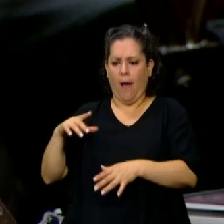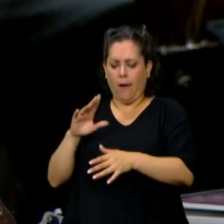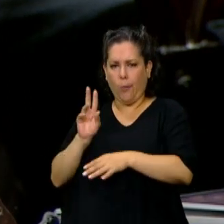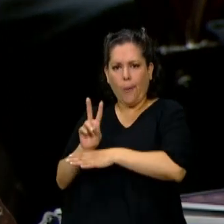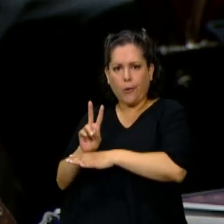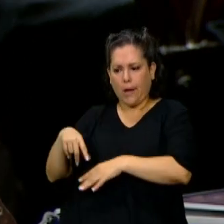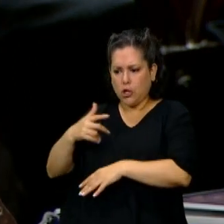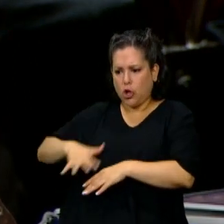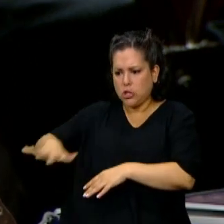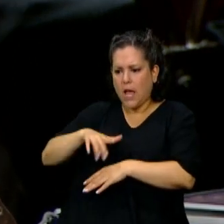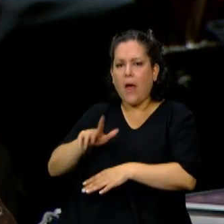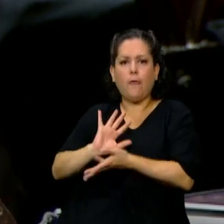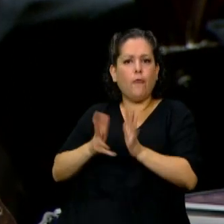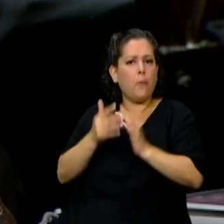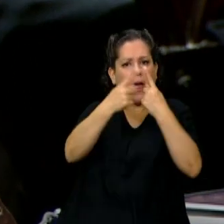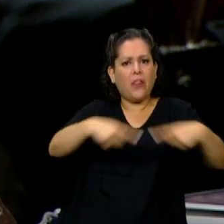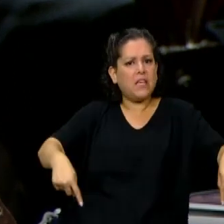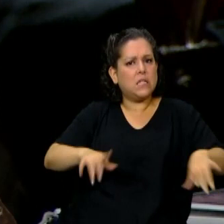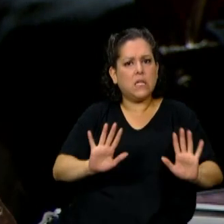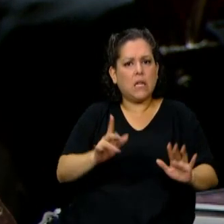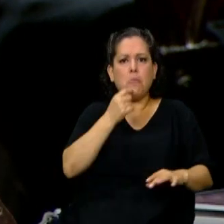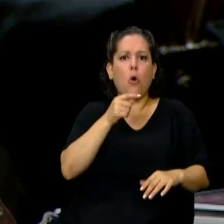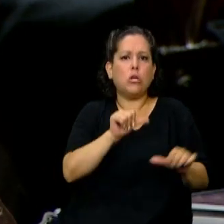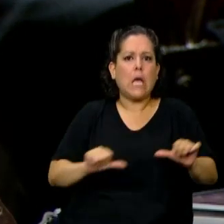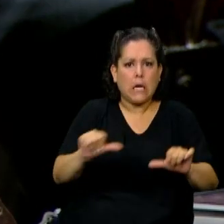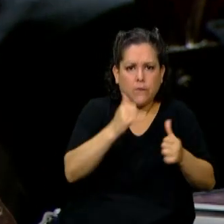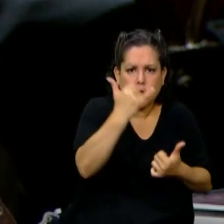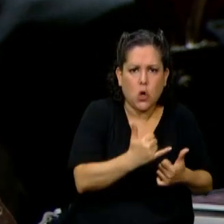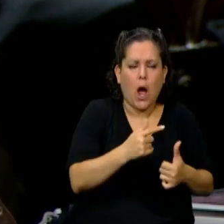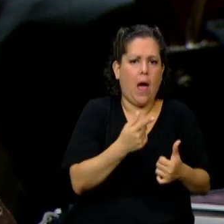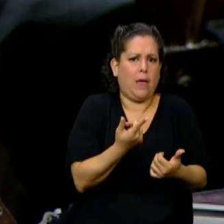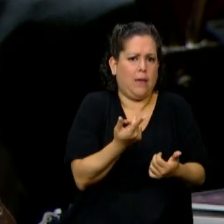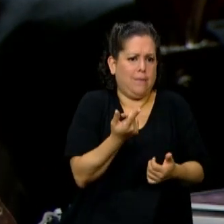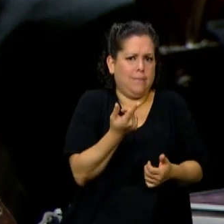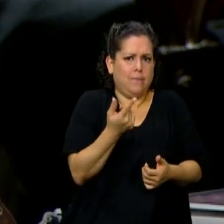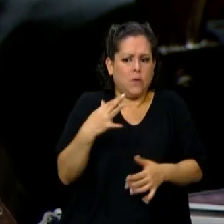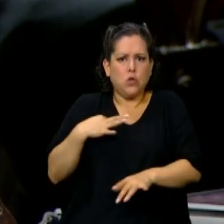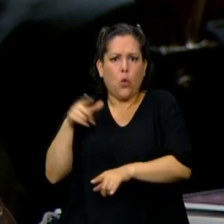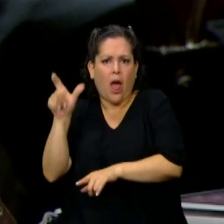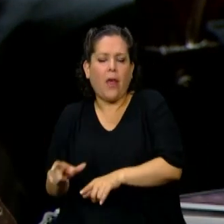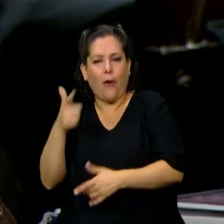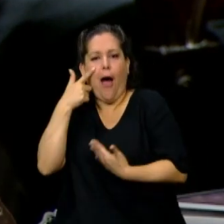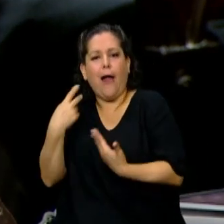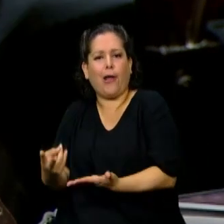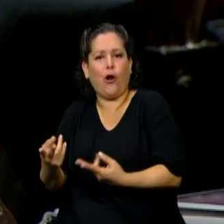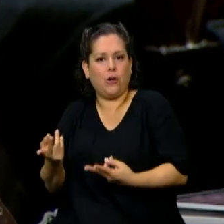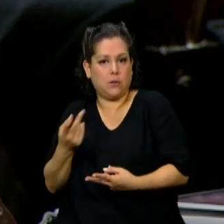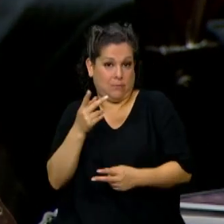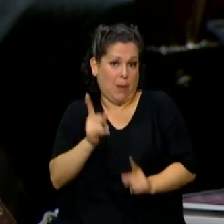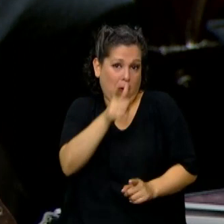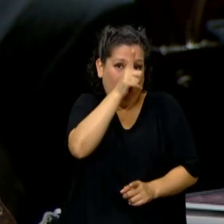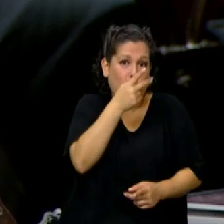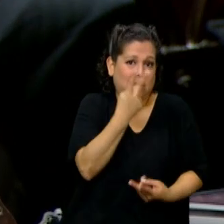todas las maneras posibles, porque se valora el sacrificio que hizo ese ciudadano. Empecemos a ser